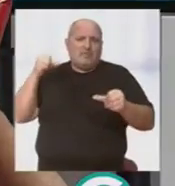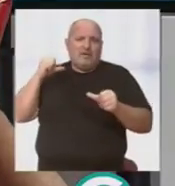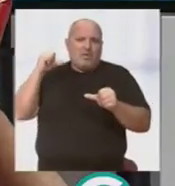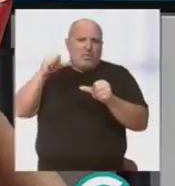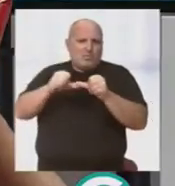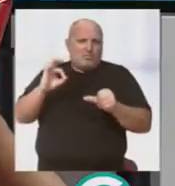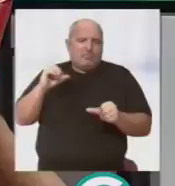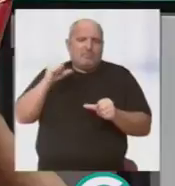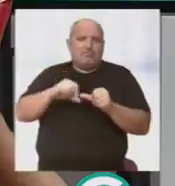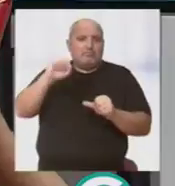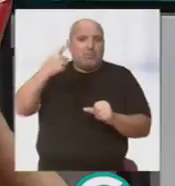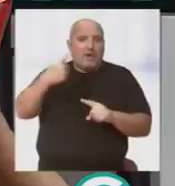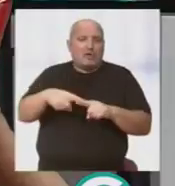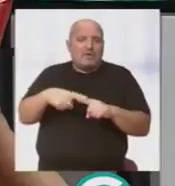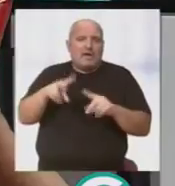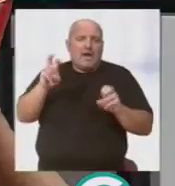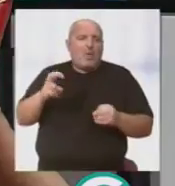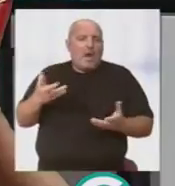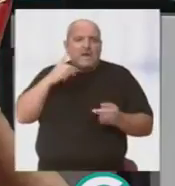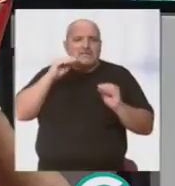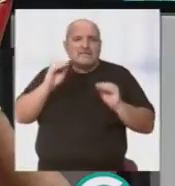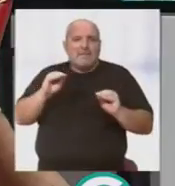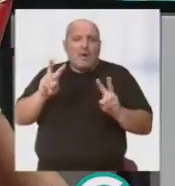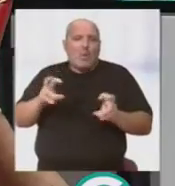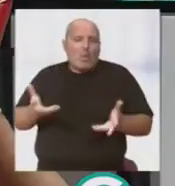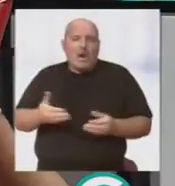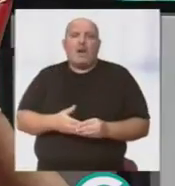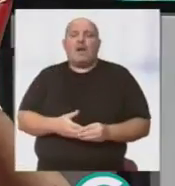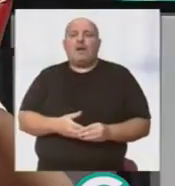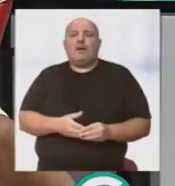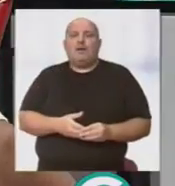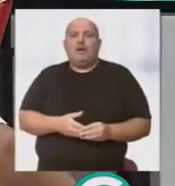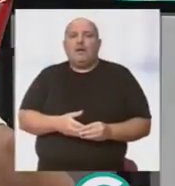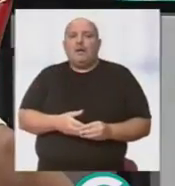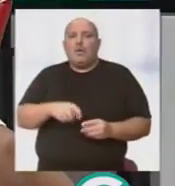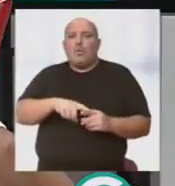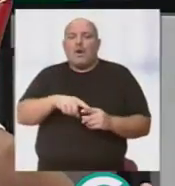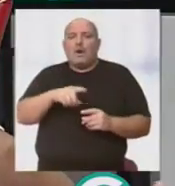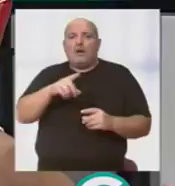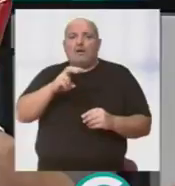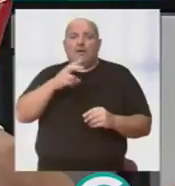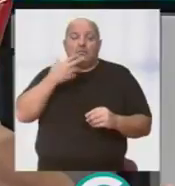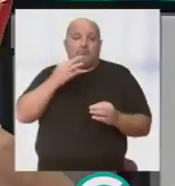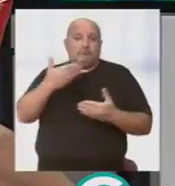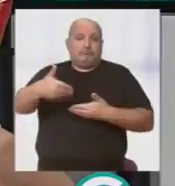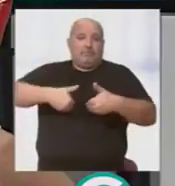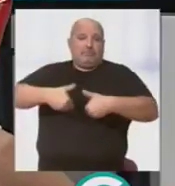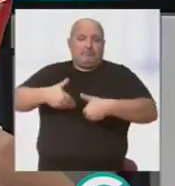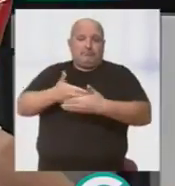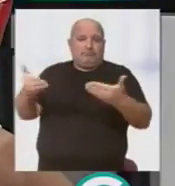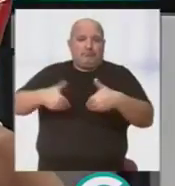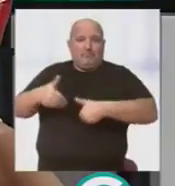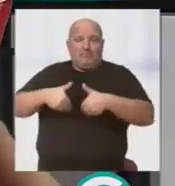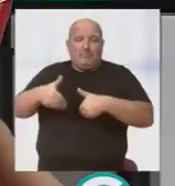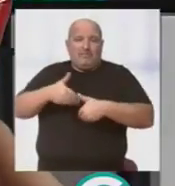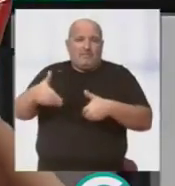hace mucho tiempo, una de las cosas que tenemos que destacar es que forma parte de, porque es lo que pide el pueblo, lo que pide